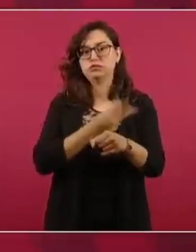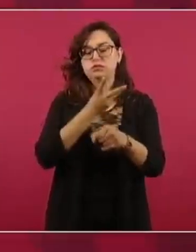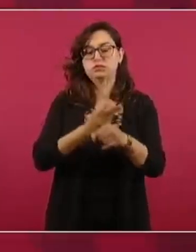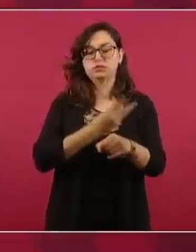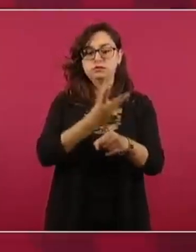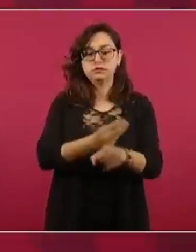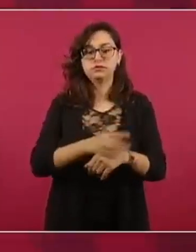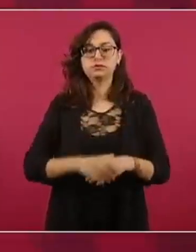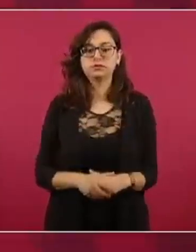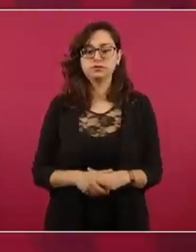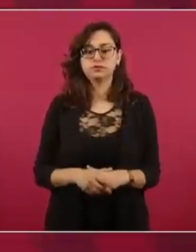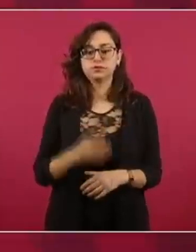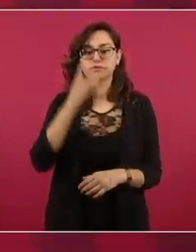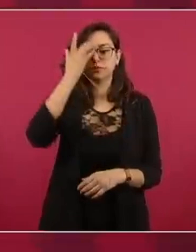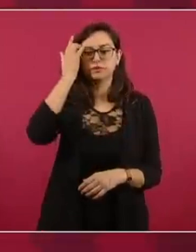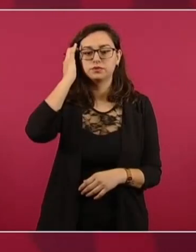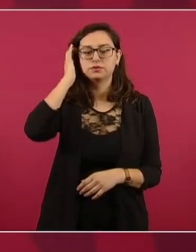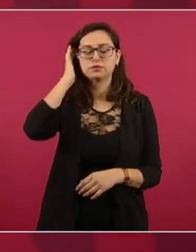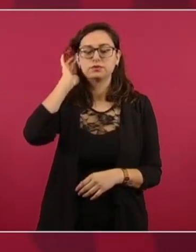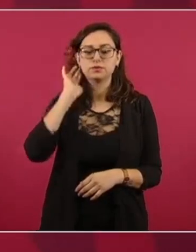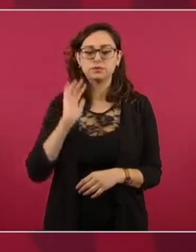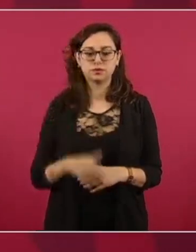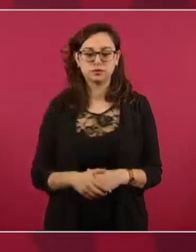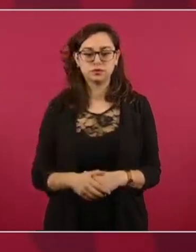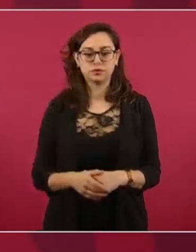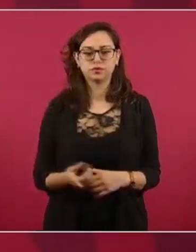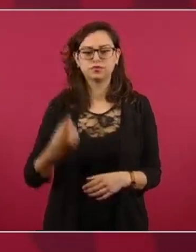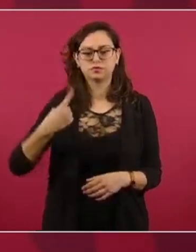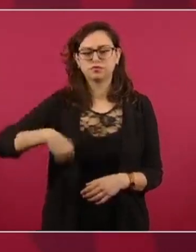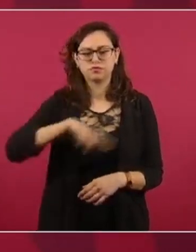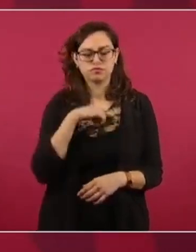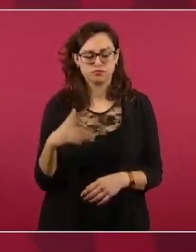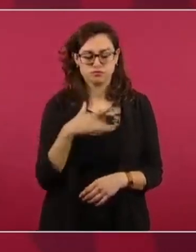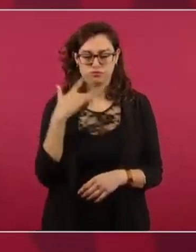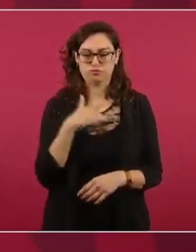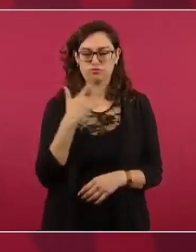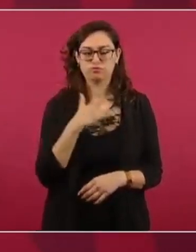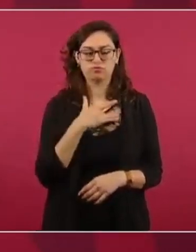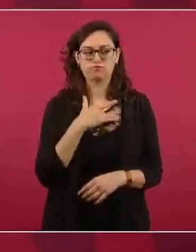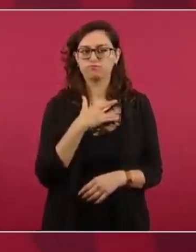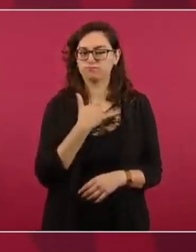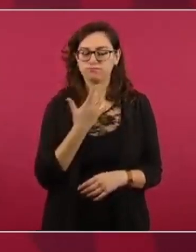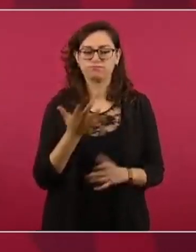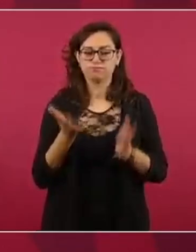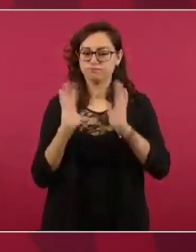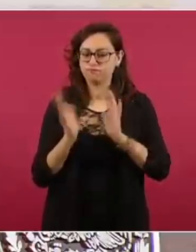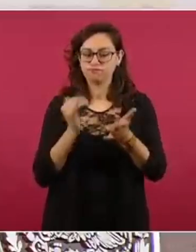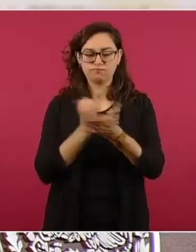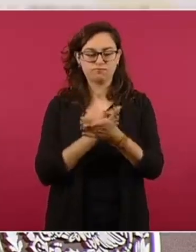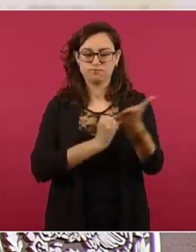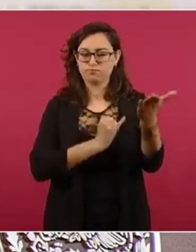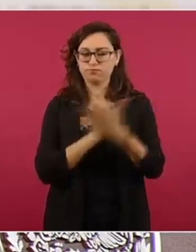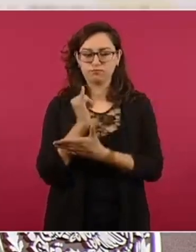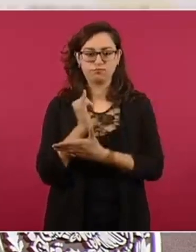Hemos tomado la decisión, a partir de los informes que